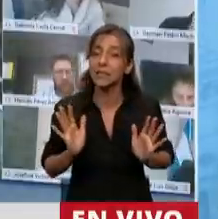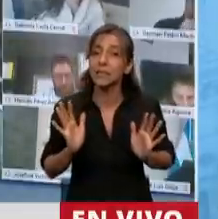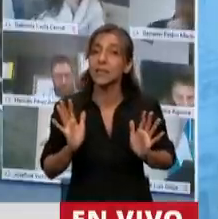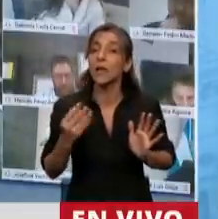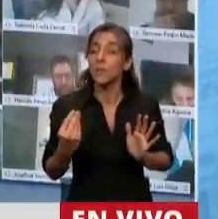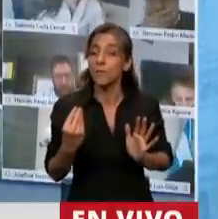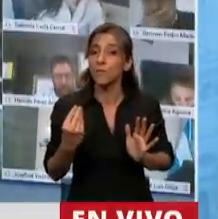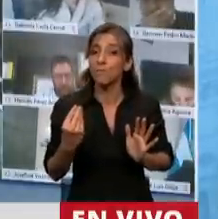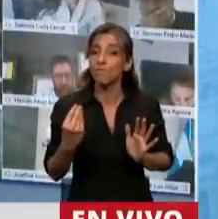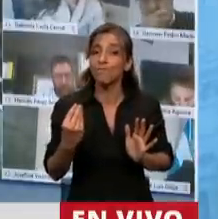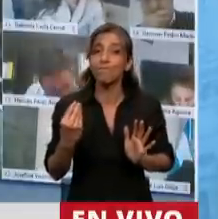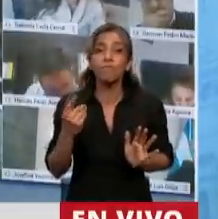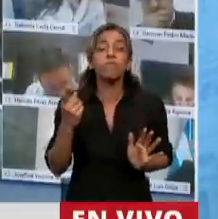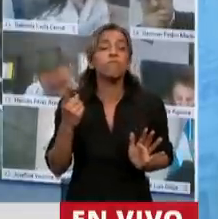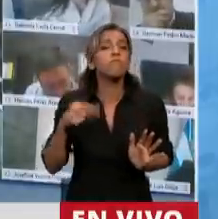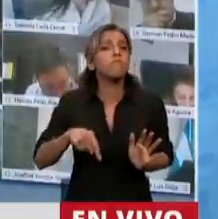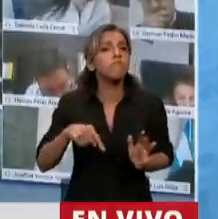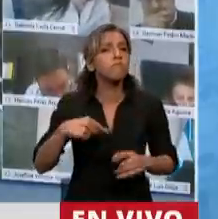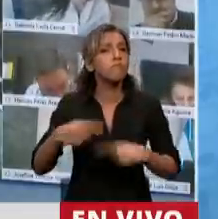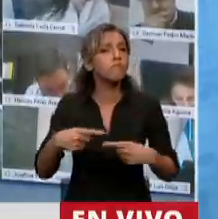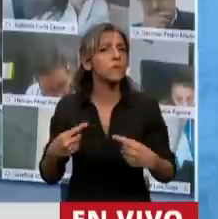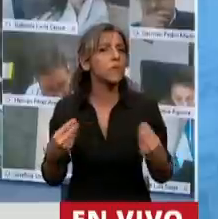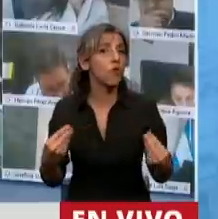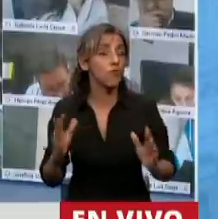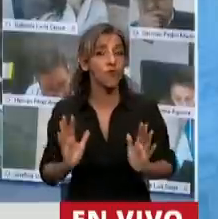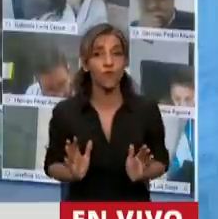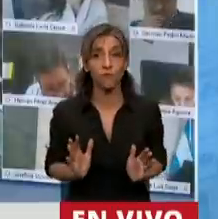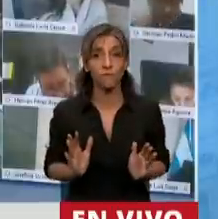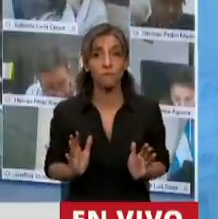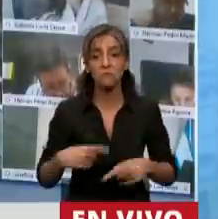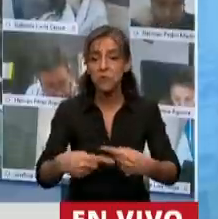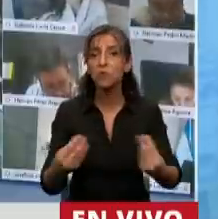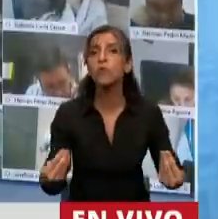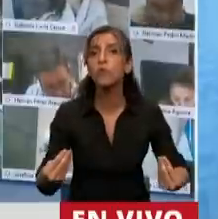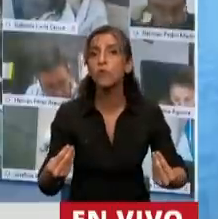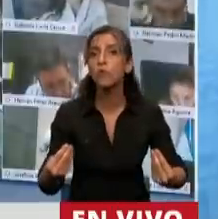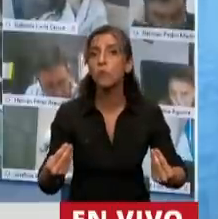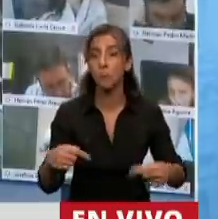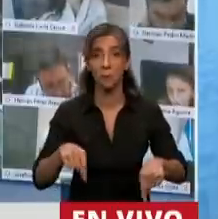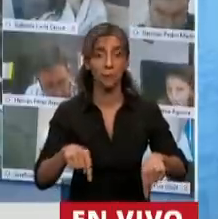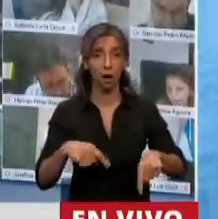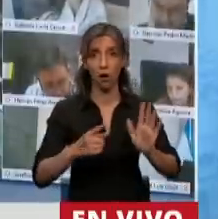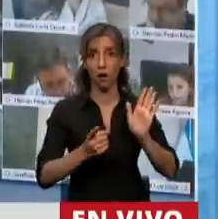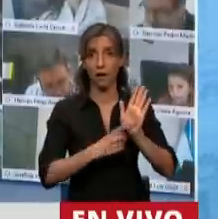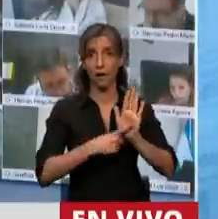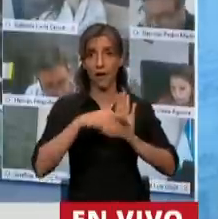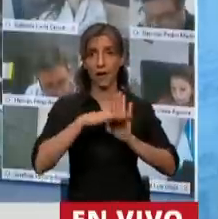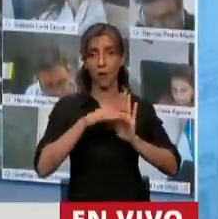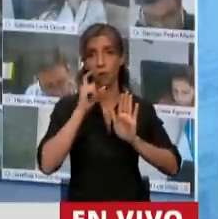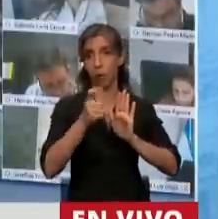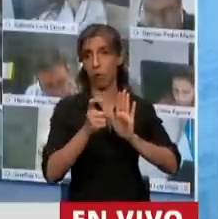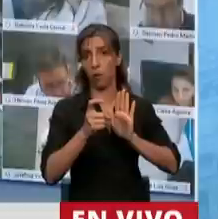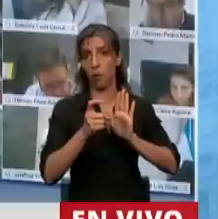Porque ¿sabe qué pasa? ¿Cómo sigue esto después de esta violación a los reglamentos y a la ley?